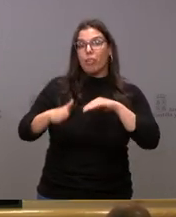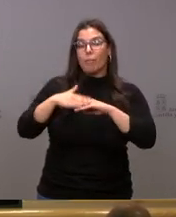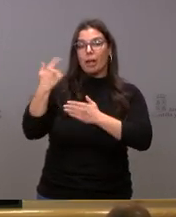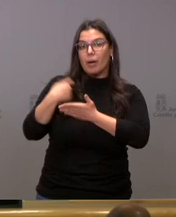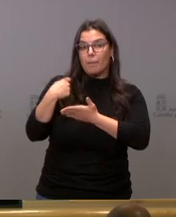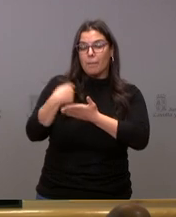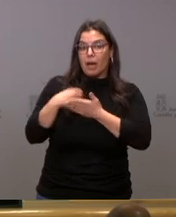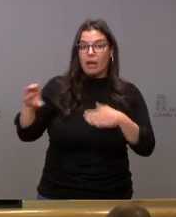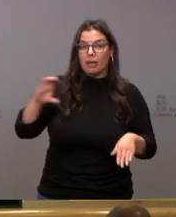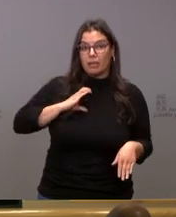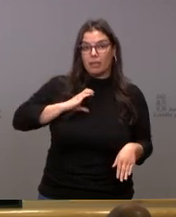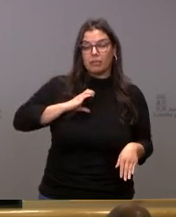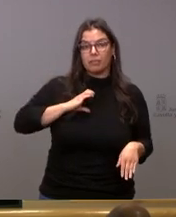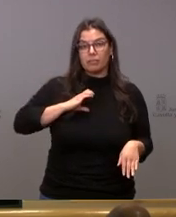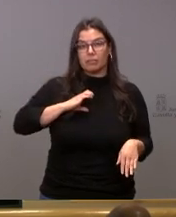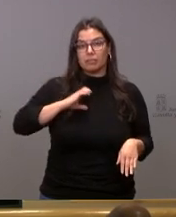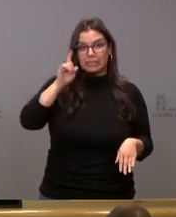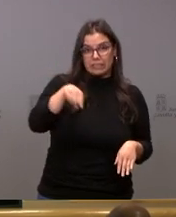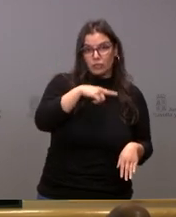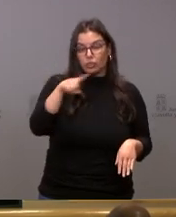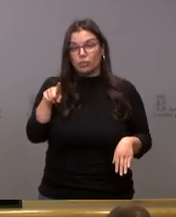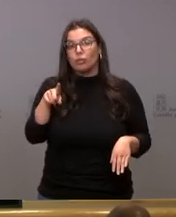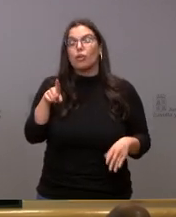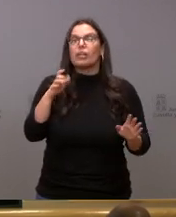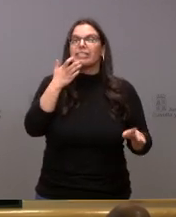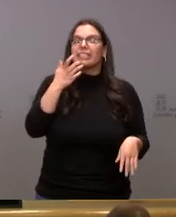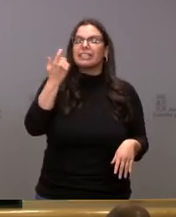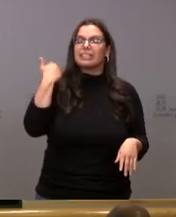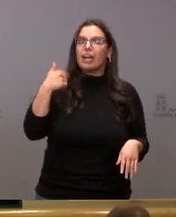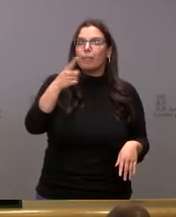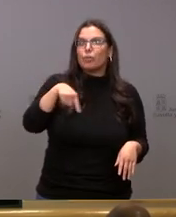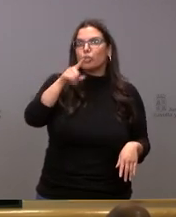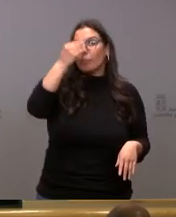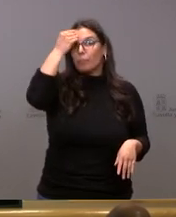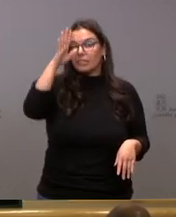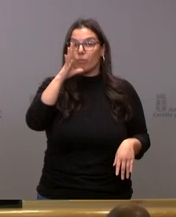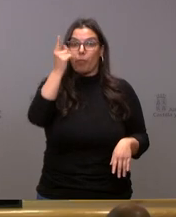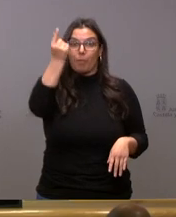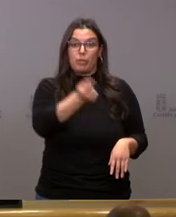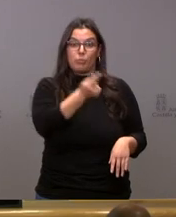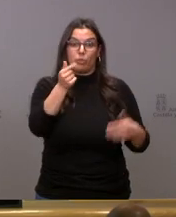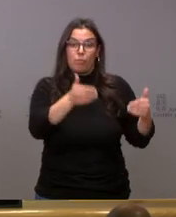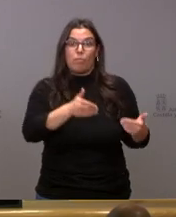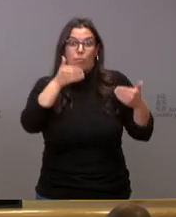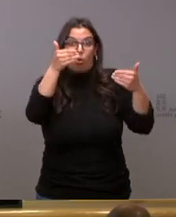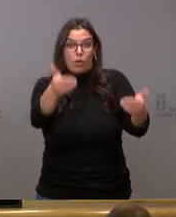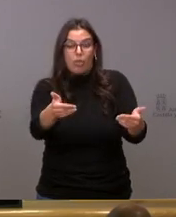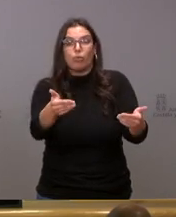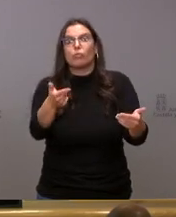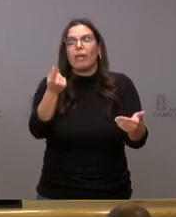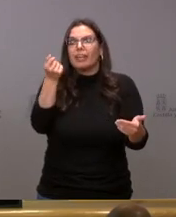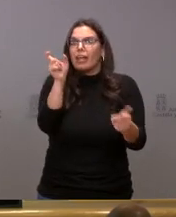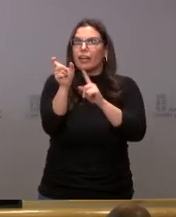Gobierno haga a Castilla y León este ingreso y si tienen ya pensado, ya que tenemos el presupuesto prorrogado, para qué se van a